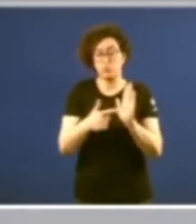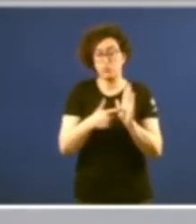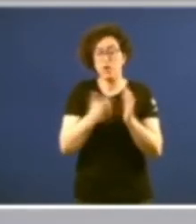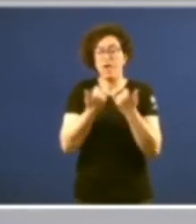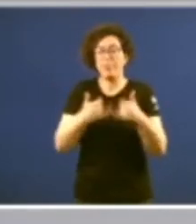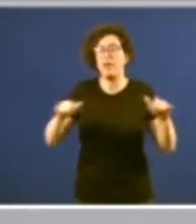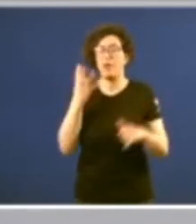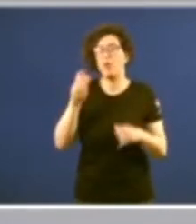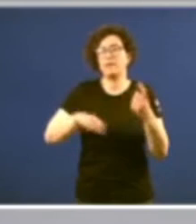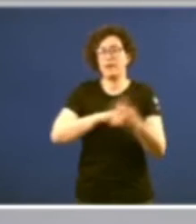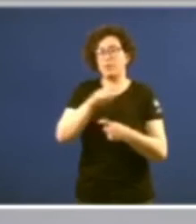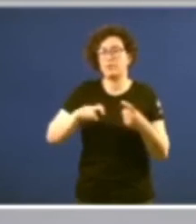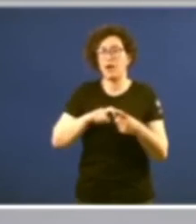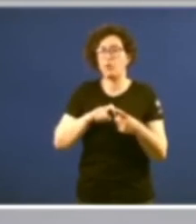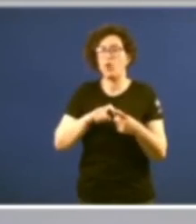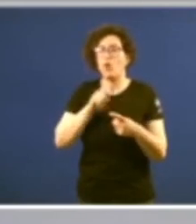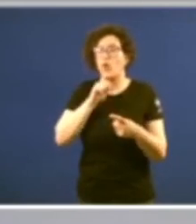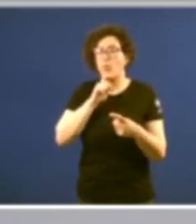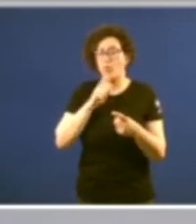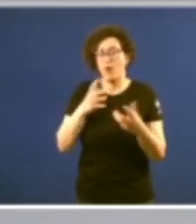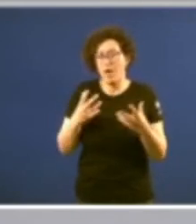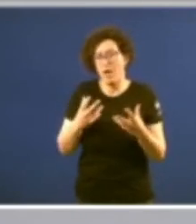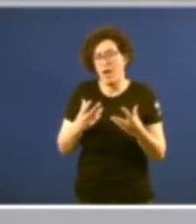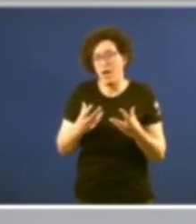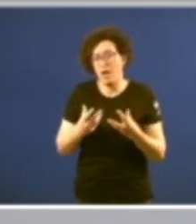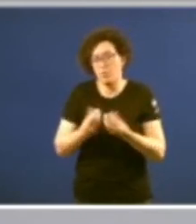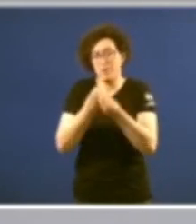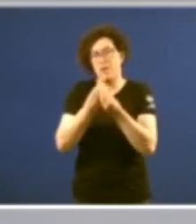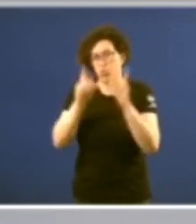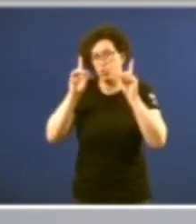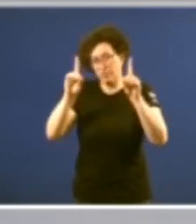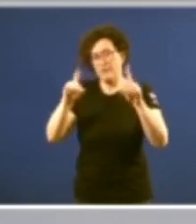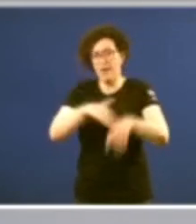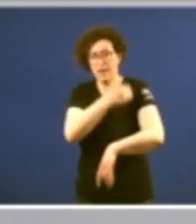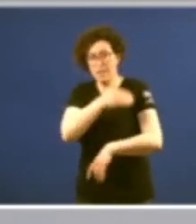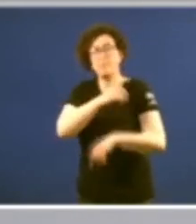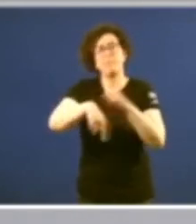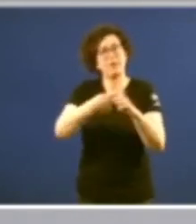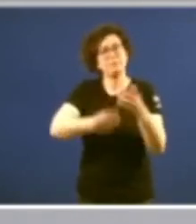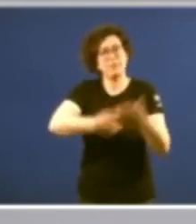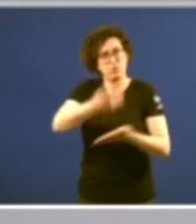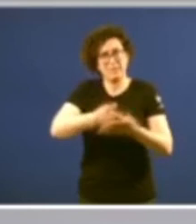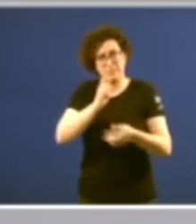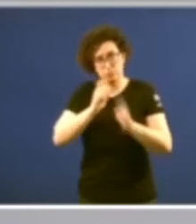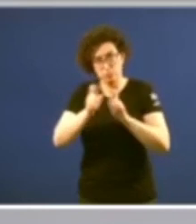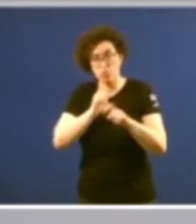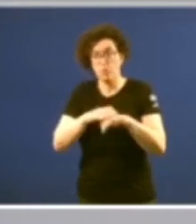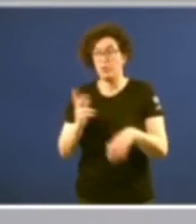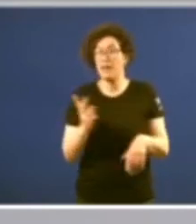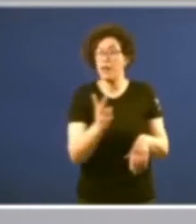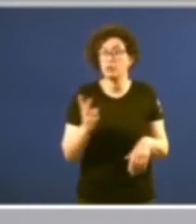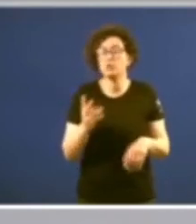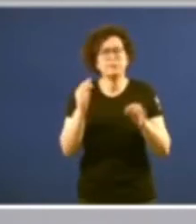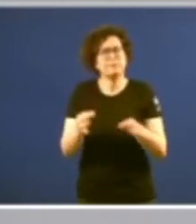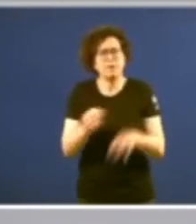40 aniversario acompañado pola doutrina académica e polo periodismo dúas compañías que sempre estiveron o